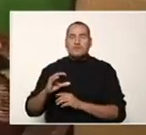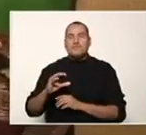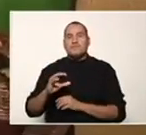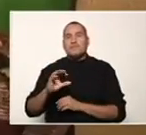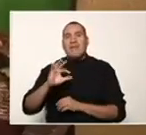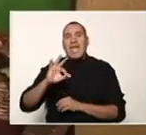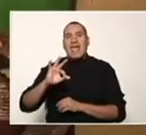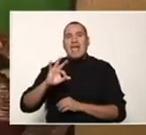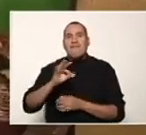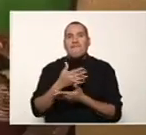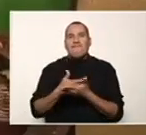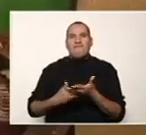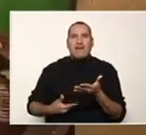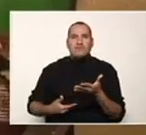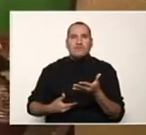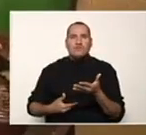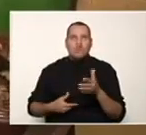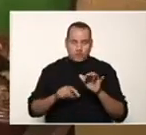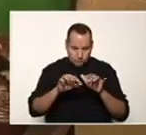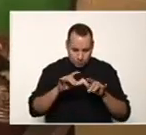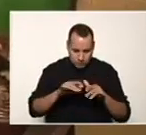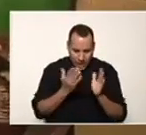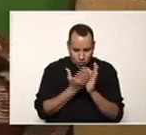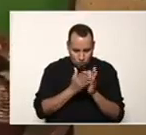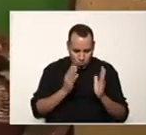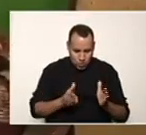selecciona a lo que es el cliente